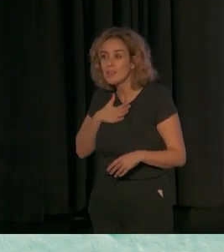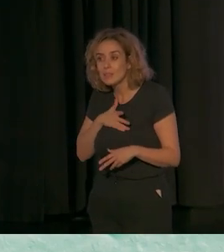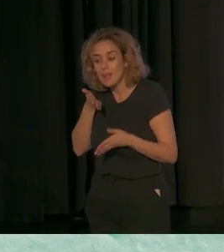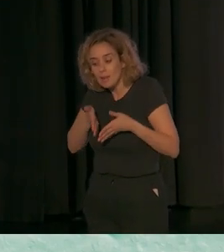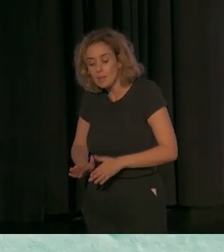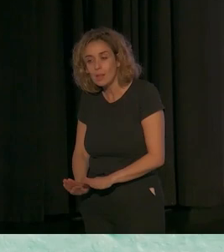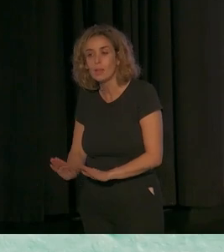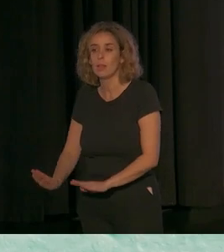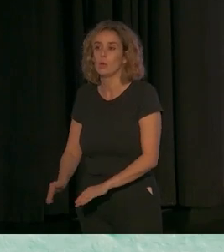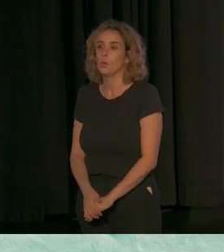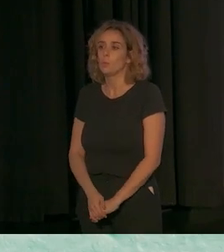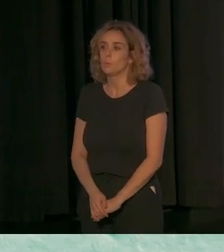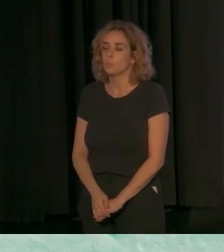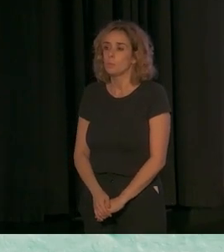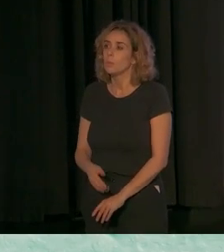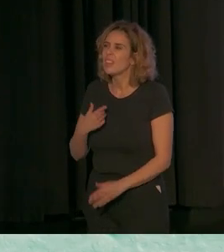y creo que también